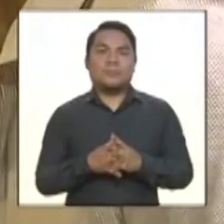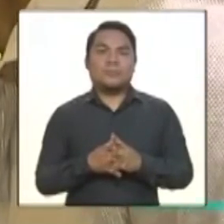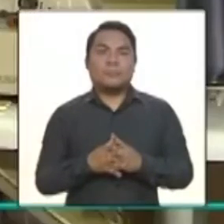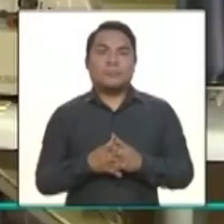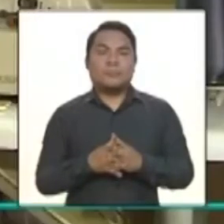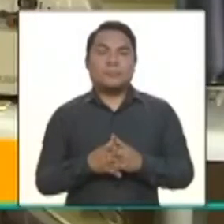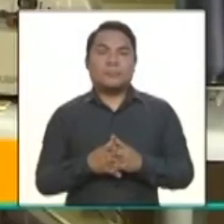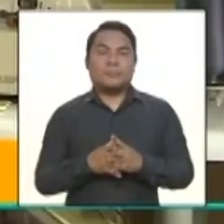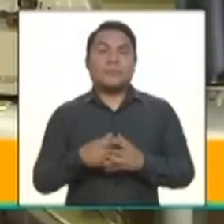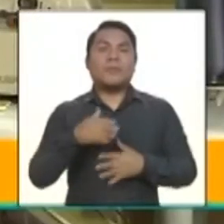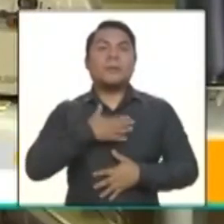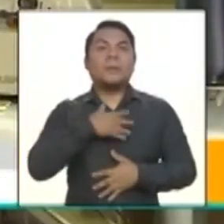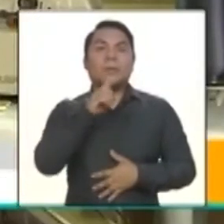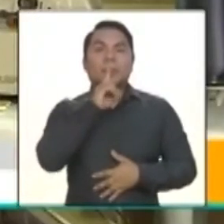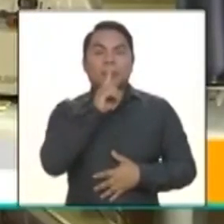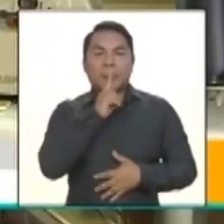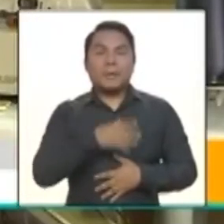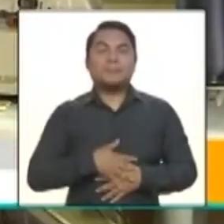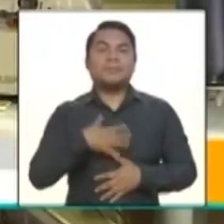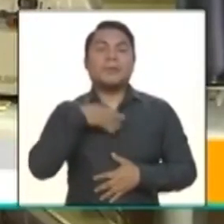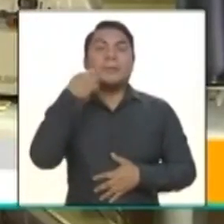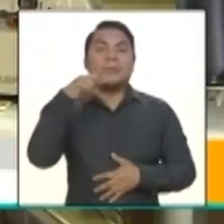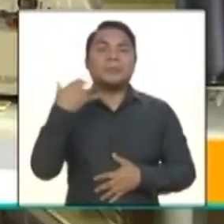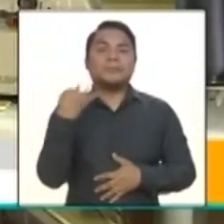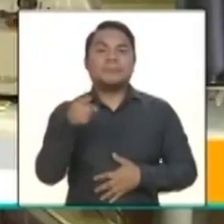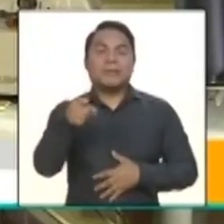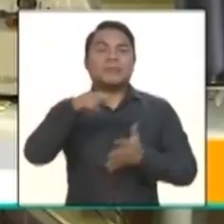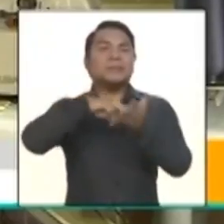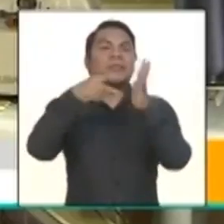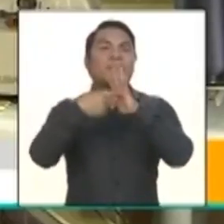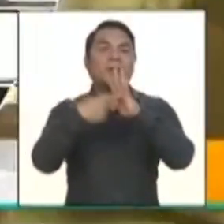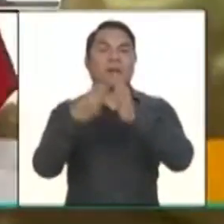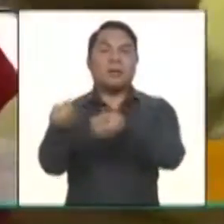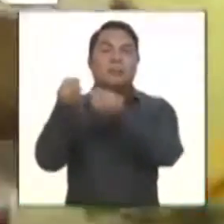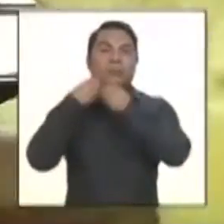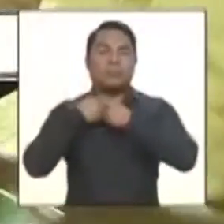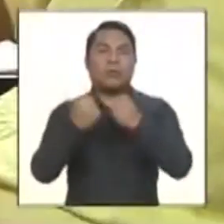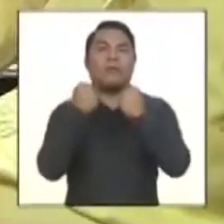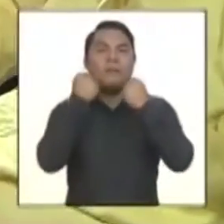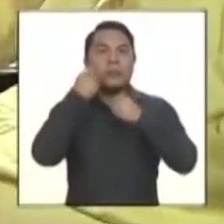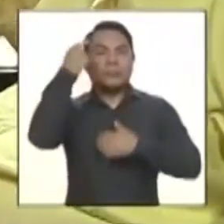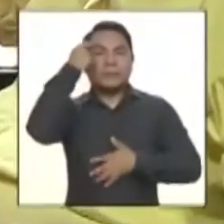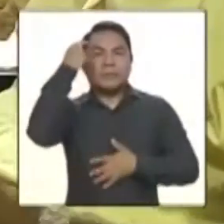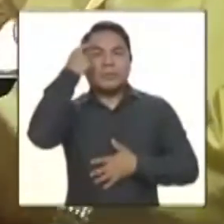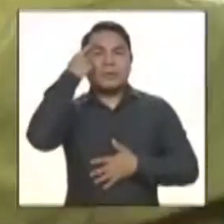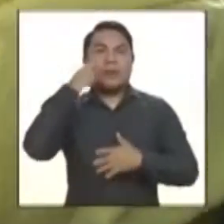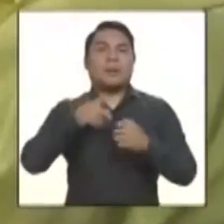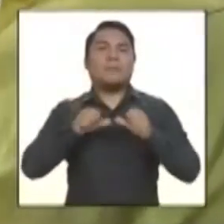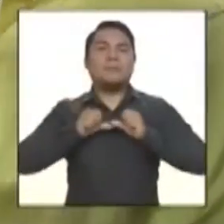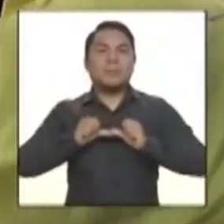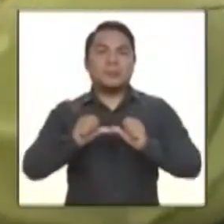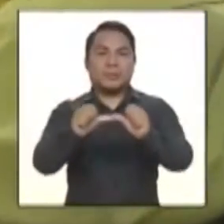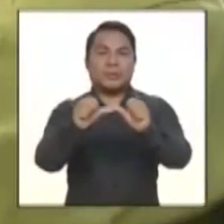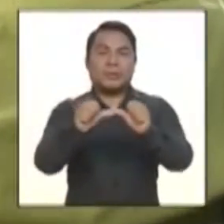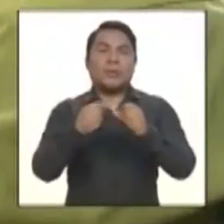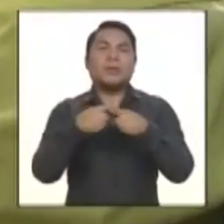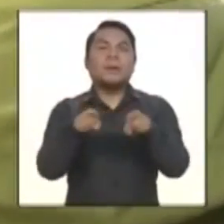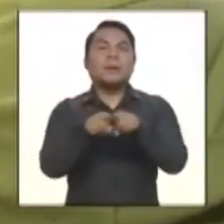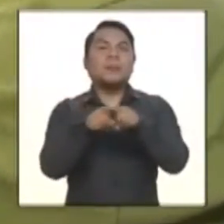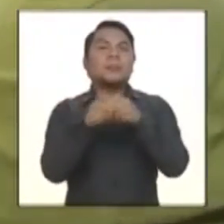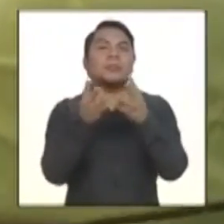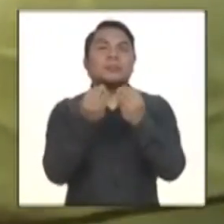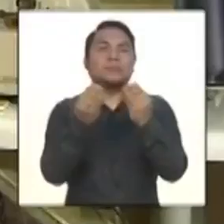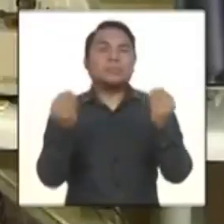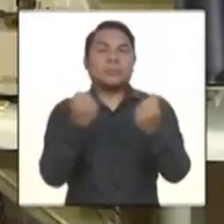Mi papá significa fuerza mental, persistencia y bastante